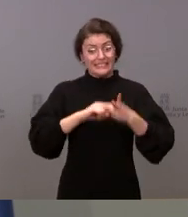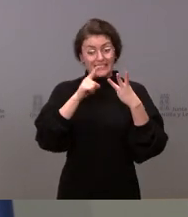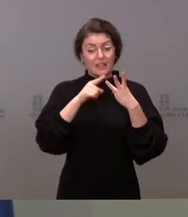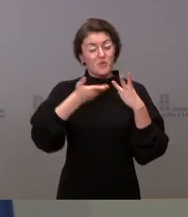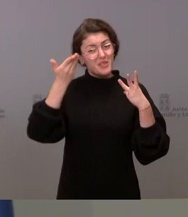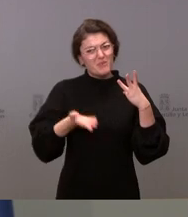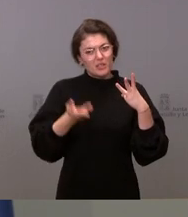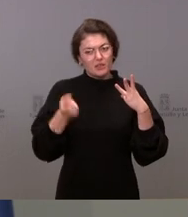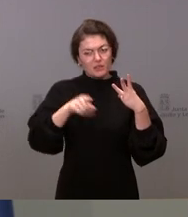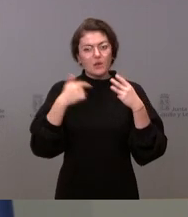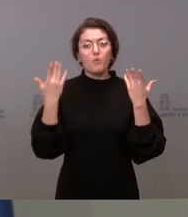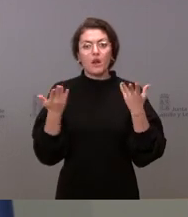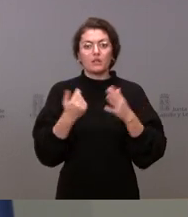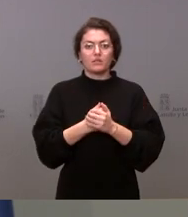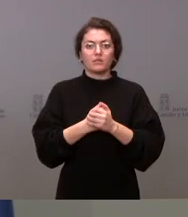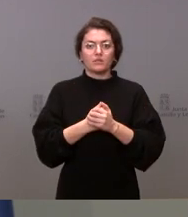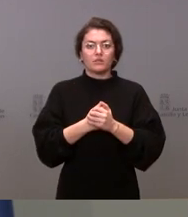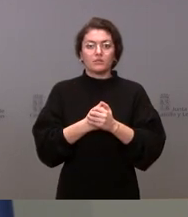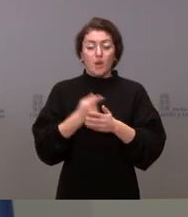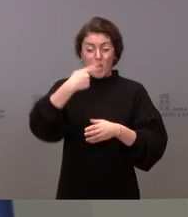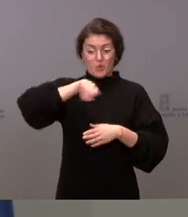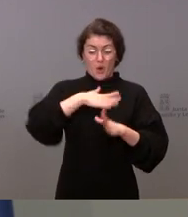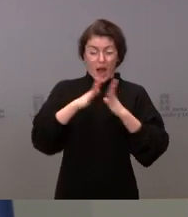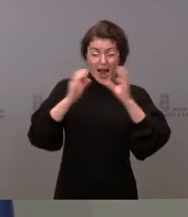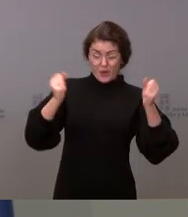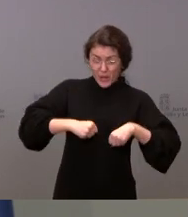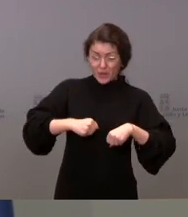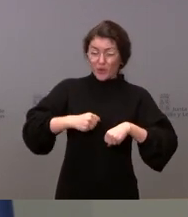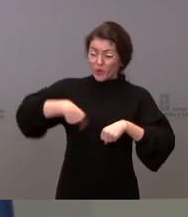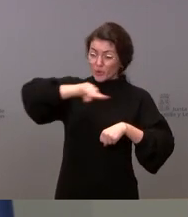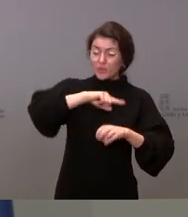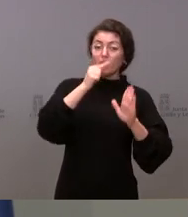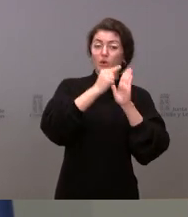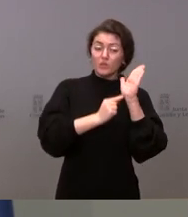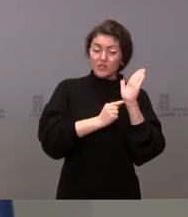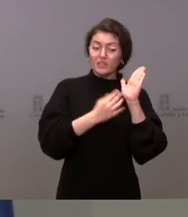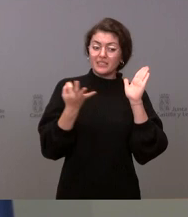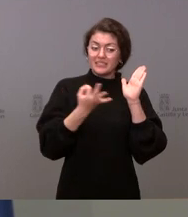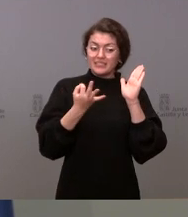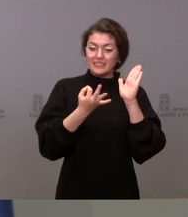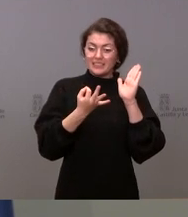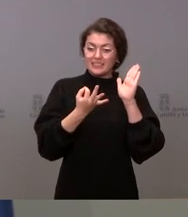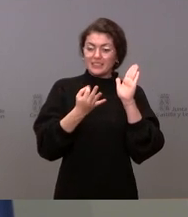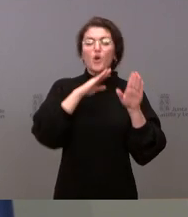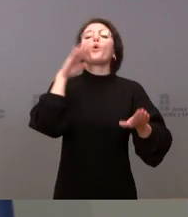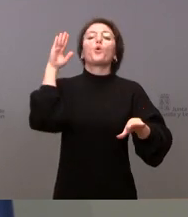es que nuestros acuerdos y nuestras condiciones se van a cumplir.